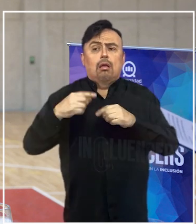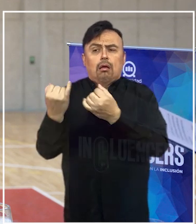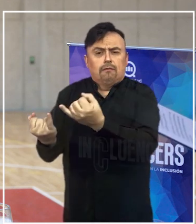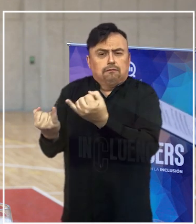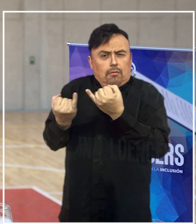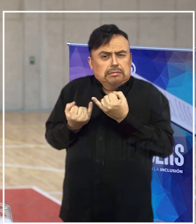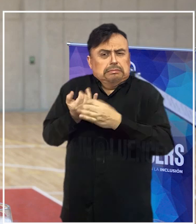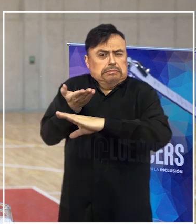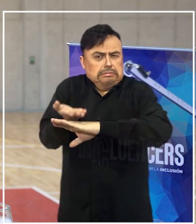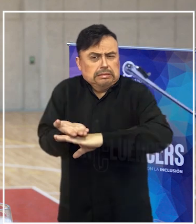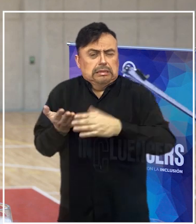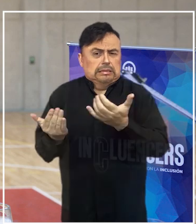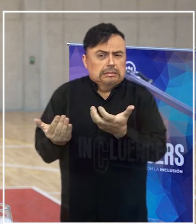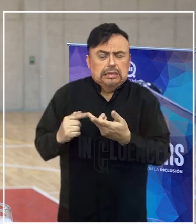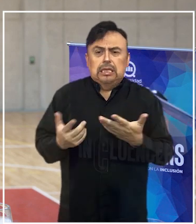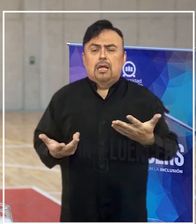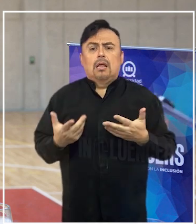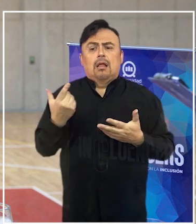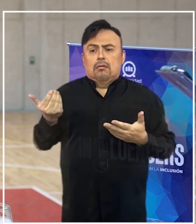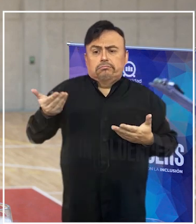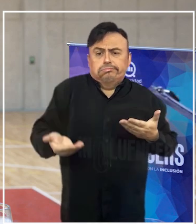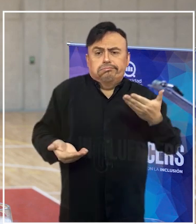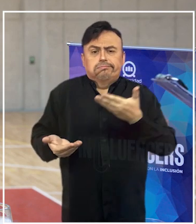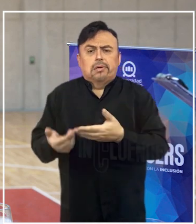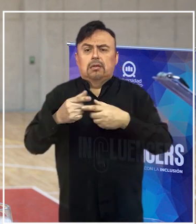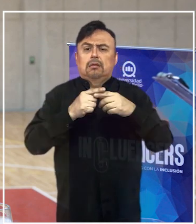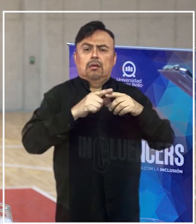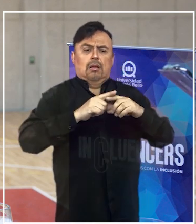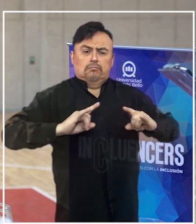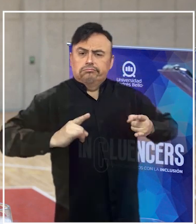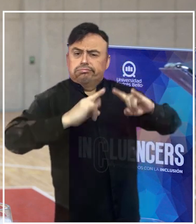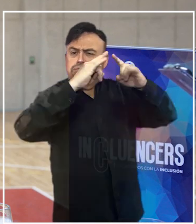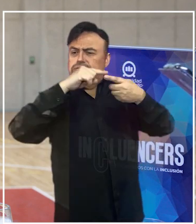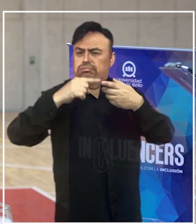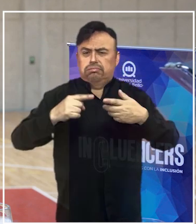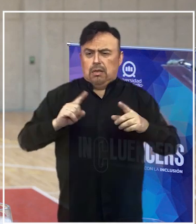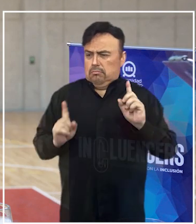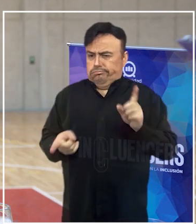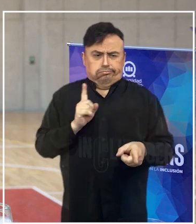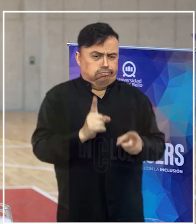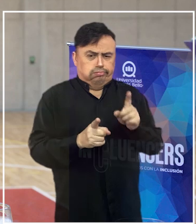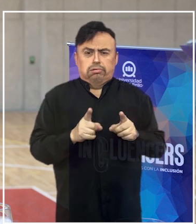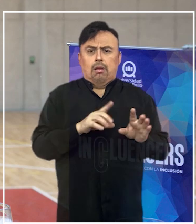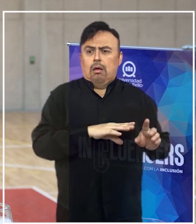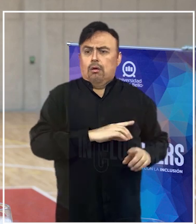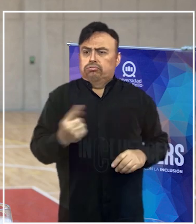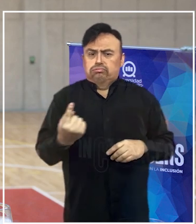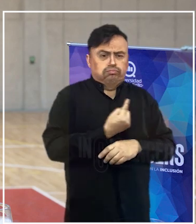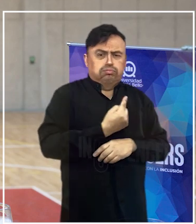donde se tiene que aportar respecto de equipamientos, infraestructura, logística, traslados,